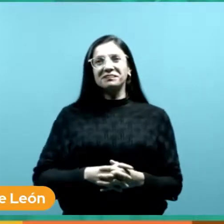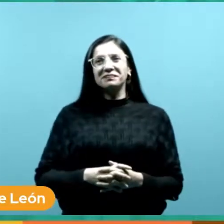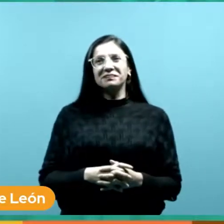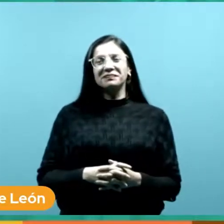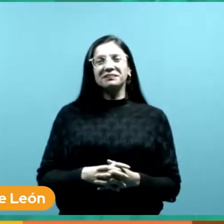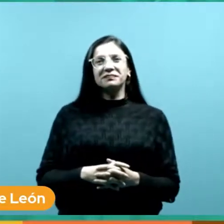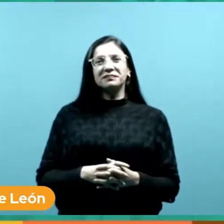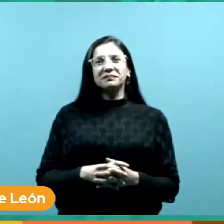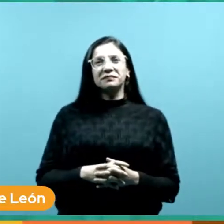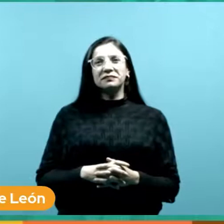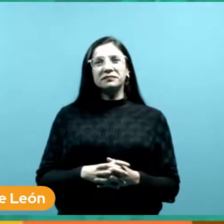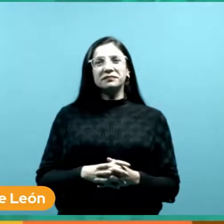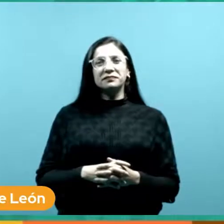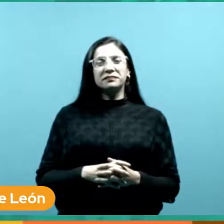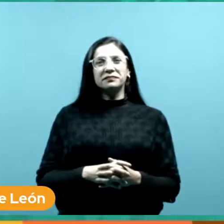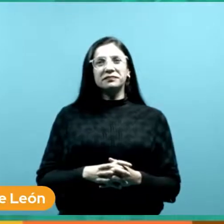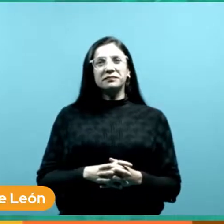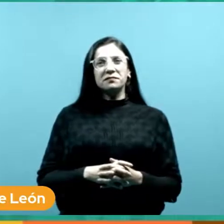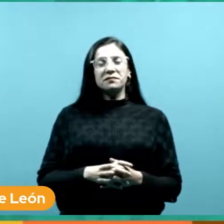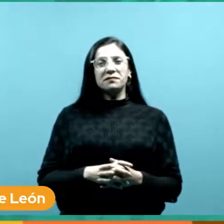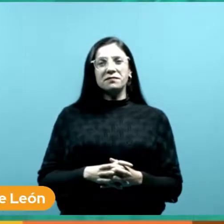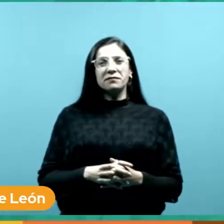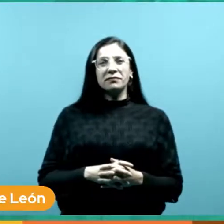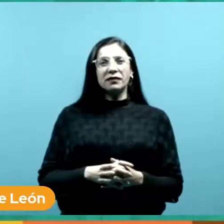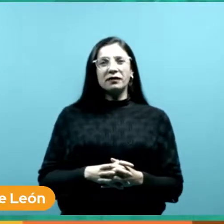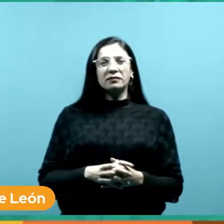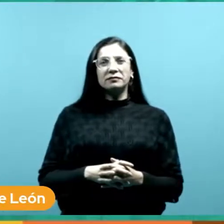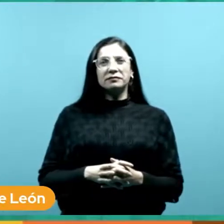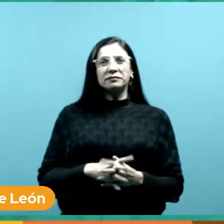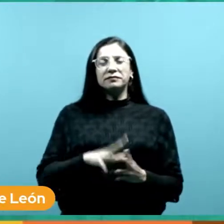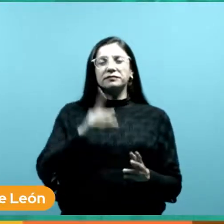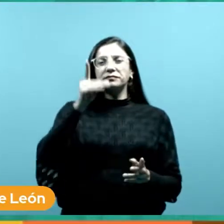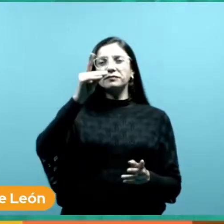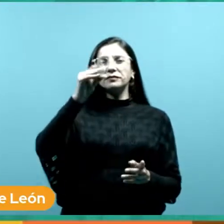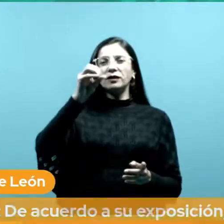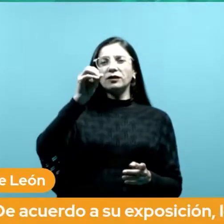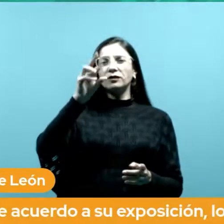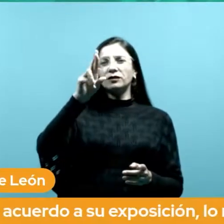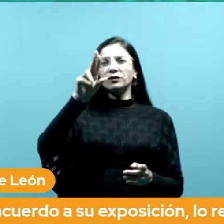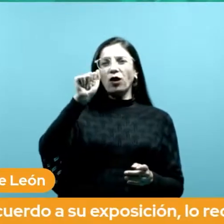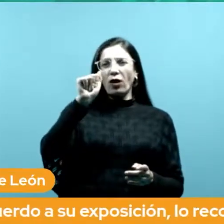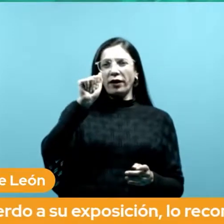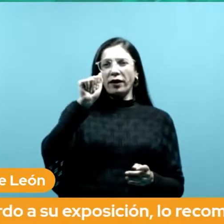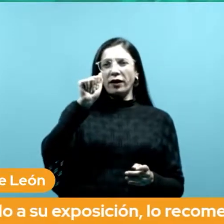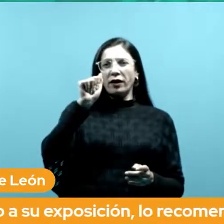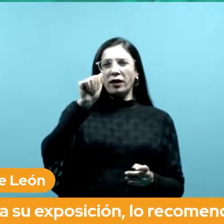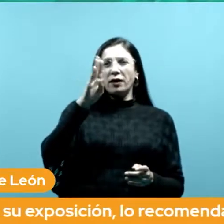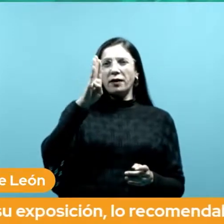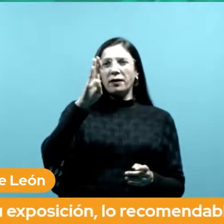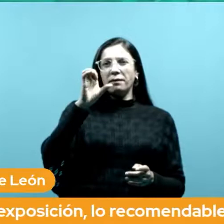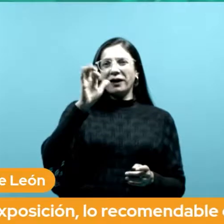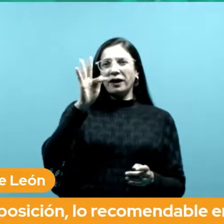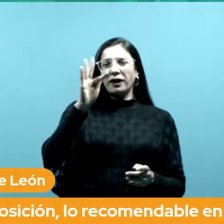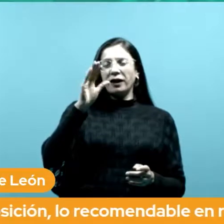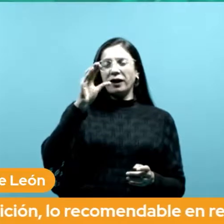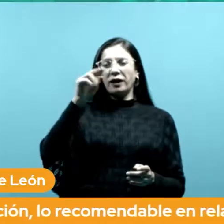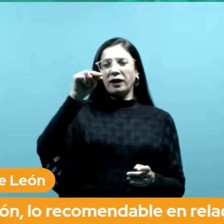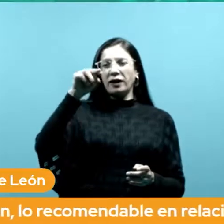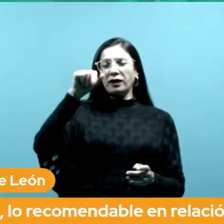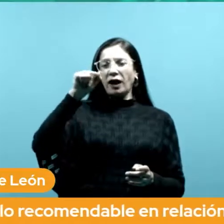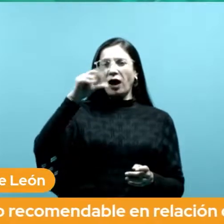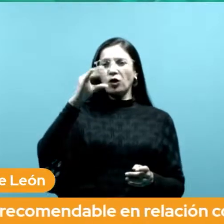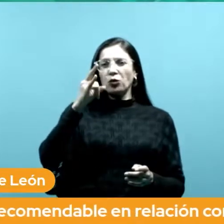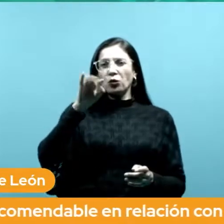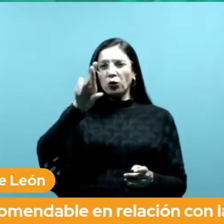la señora Dora Lucía Betancur Ángel dice de acuerdo a su exposición lo recomendable en